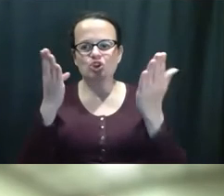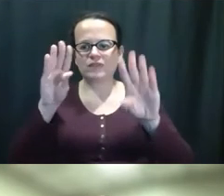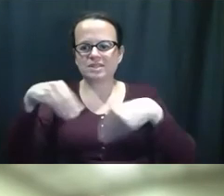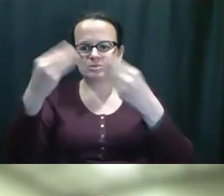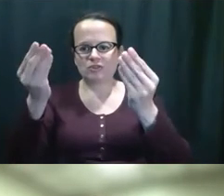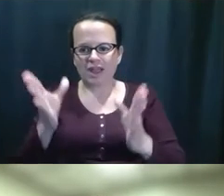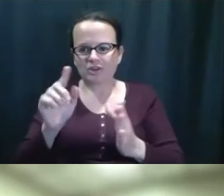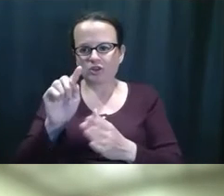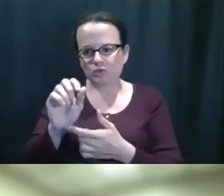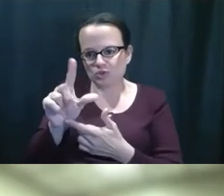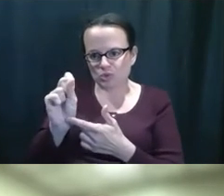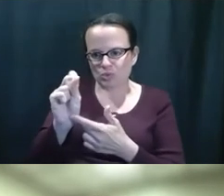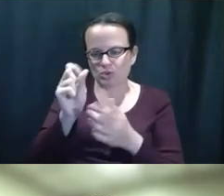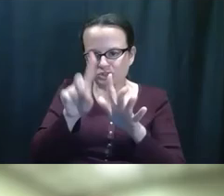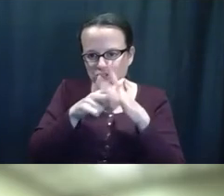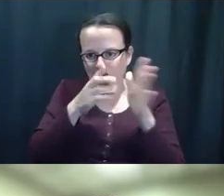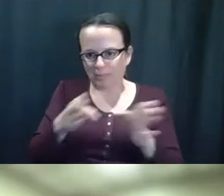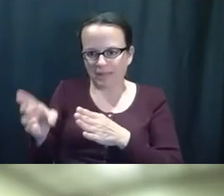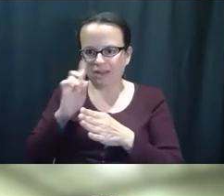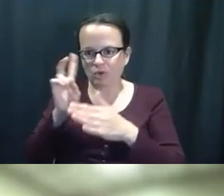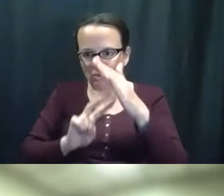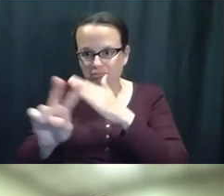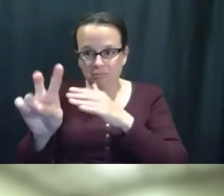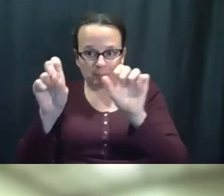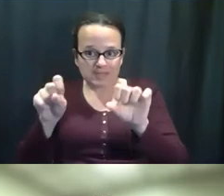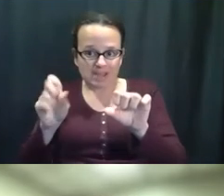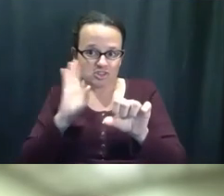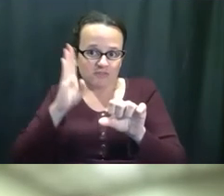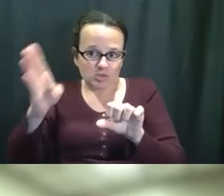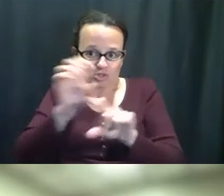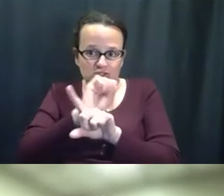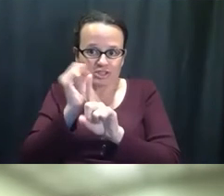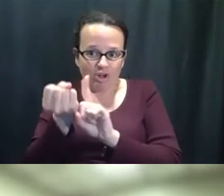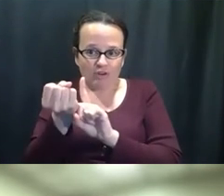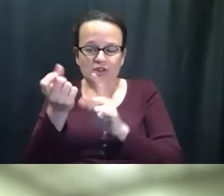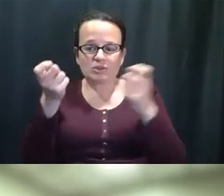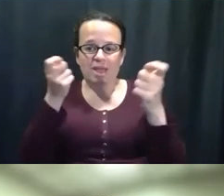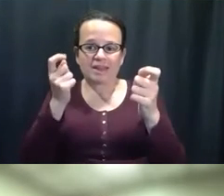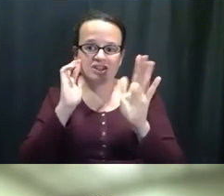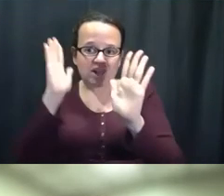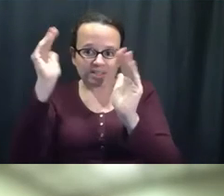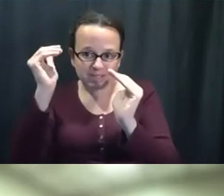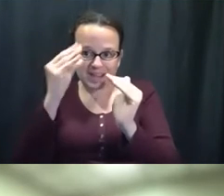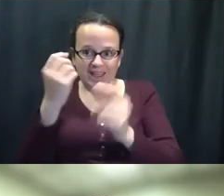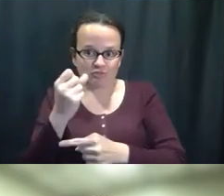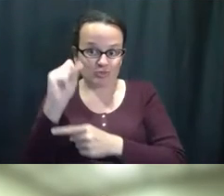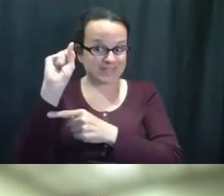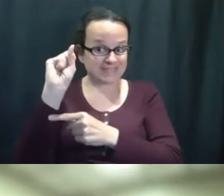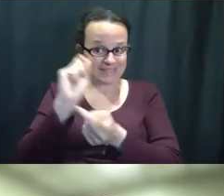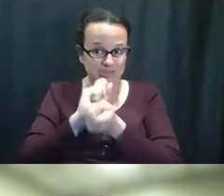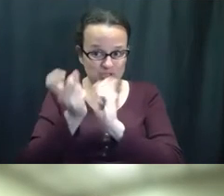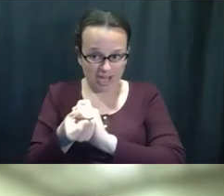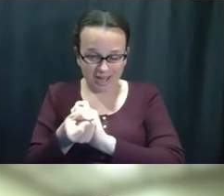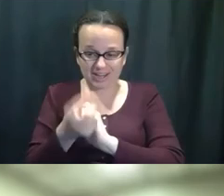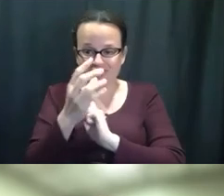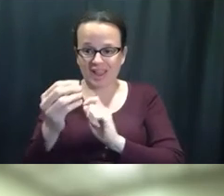de estrategias y darle las herramientas que usted puede tener y cómo, y cómo puede hacer los, los,